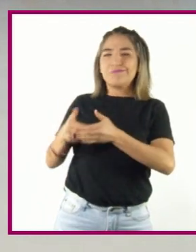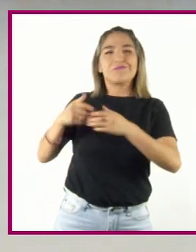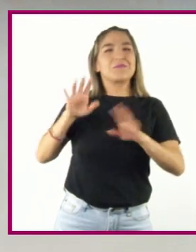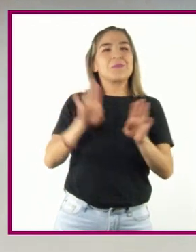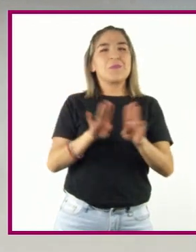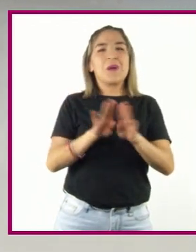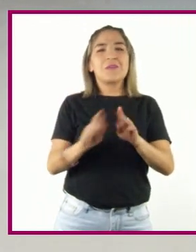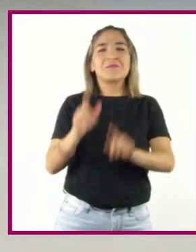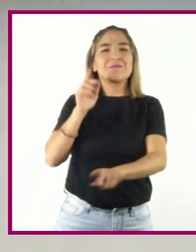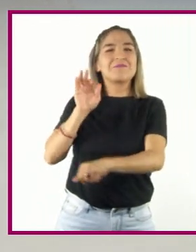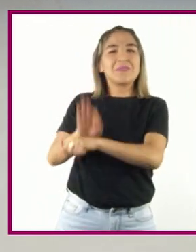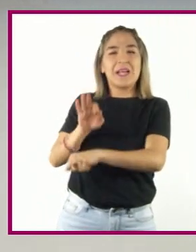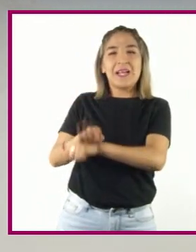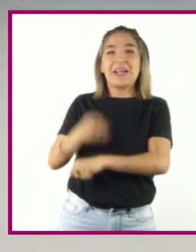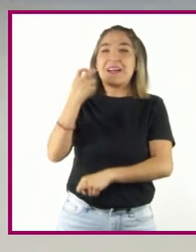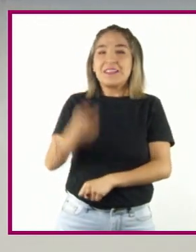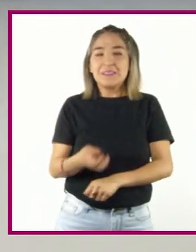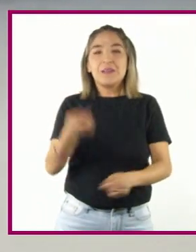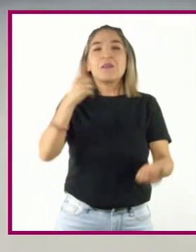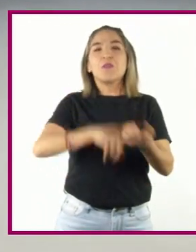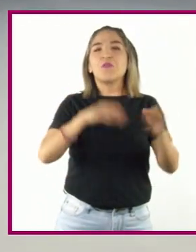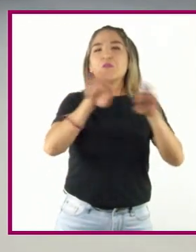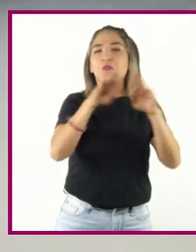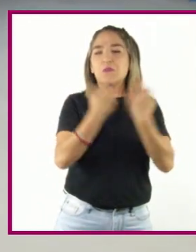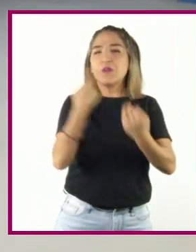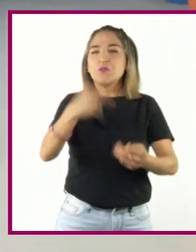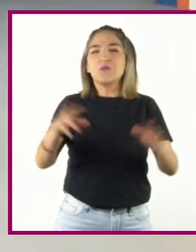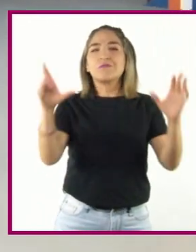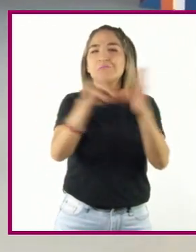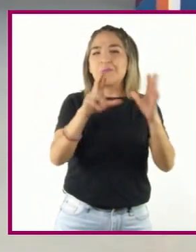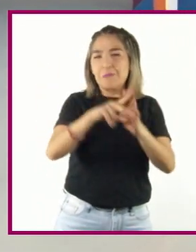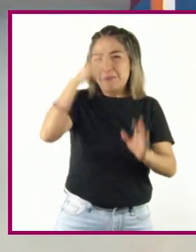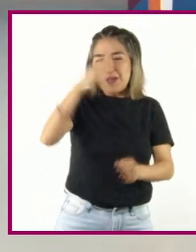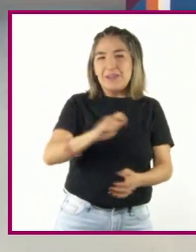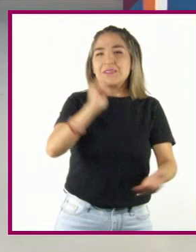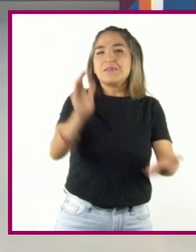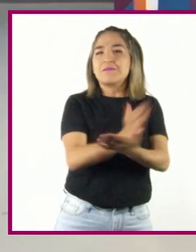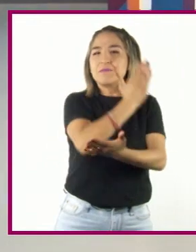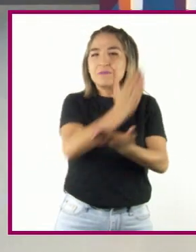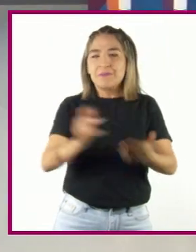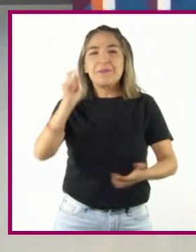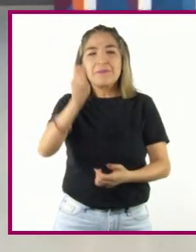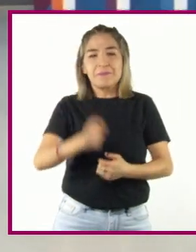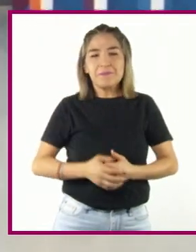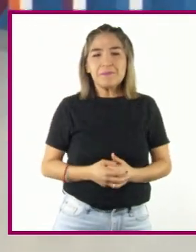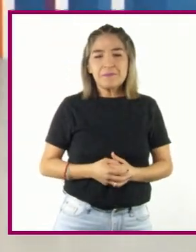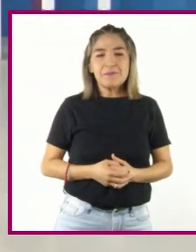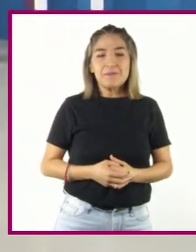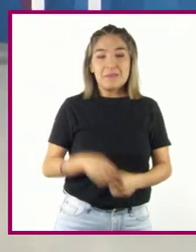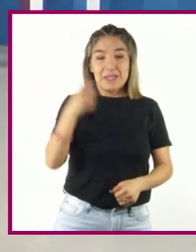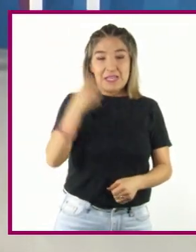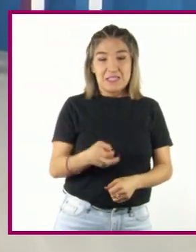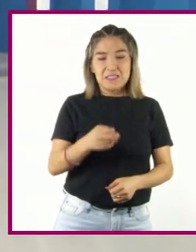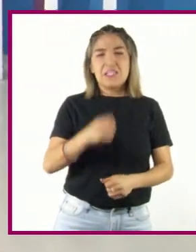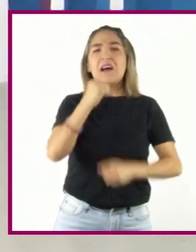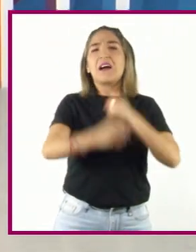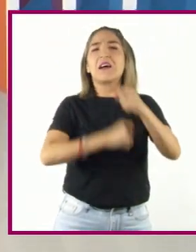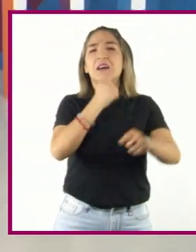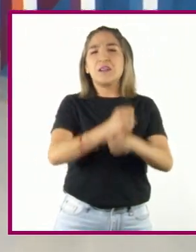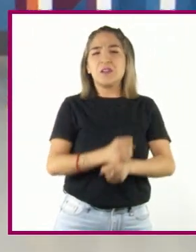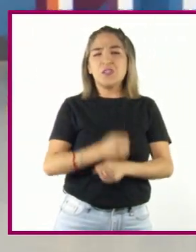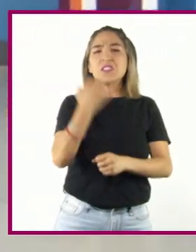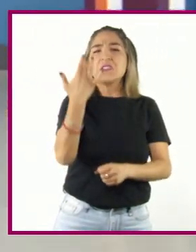el gobierno de Bélgica había impuesto el uso de credenciales para distinguir a un grupo étnico de otro. A partir de los años 50,